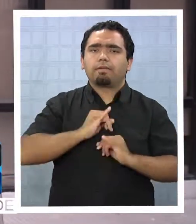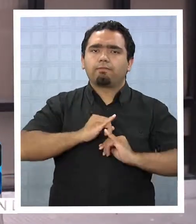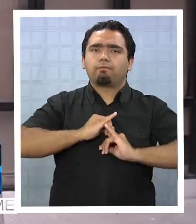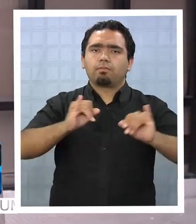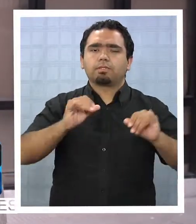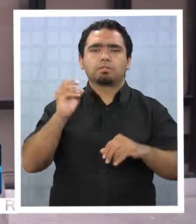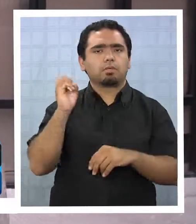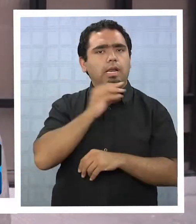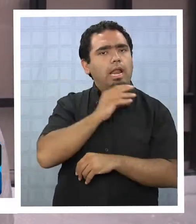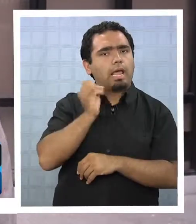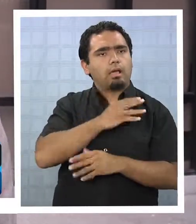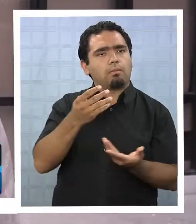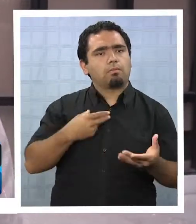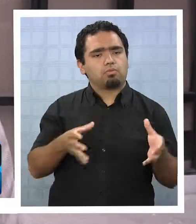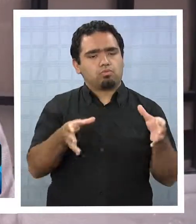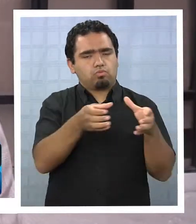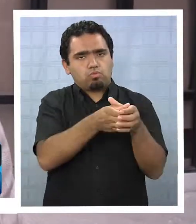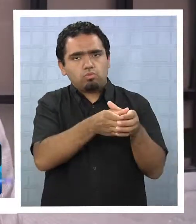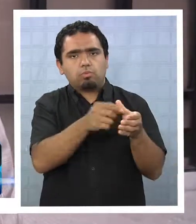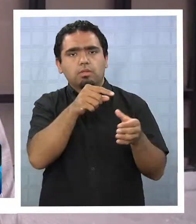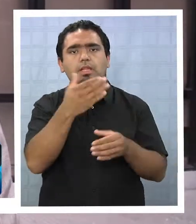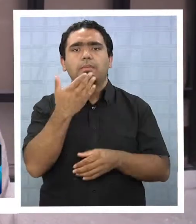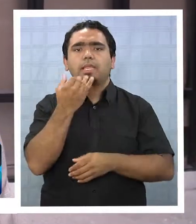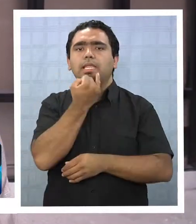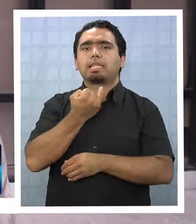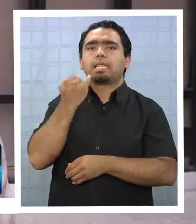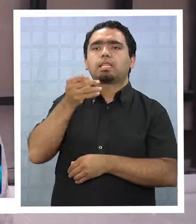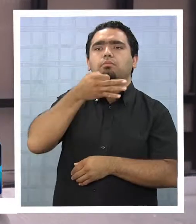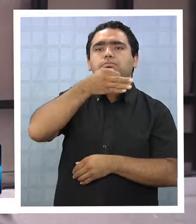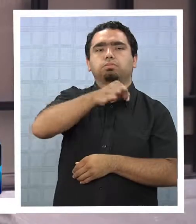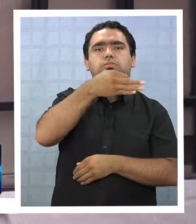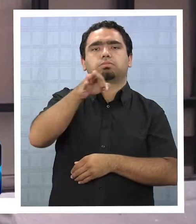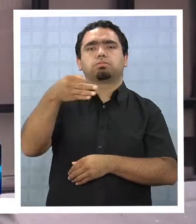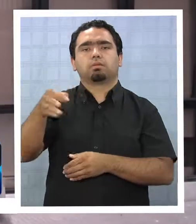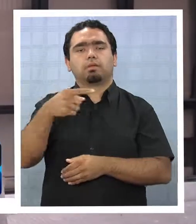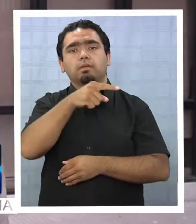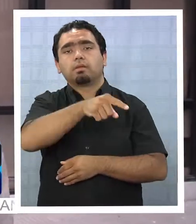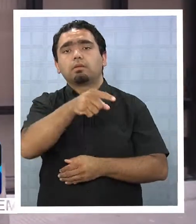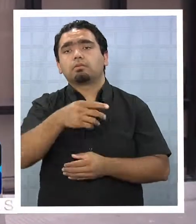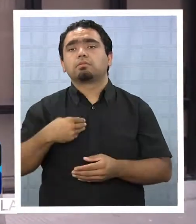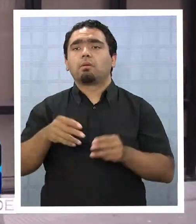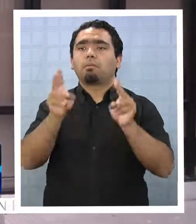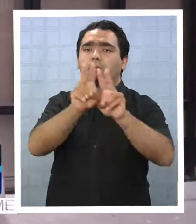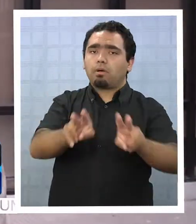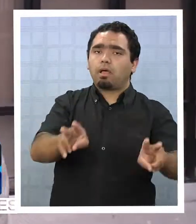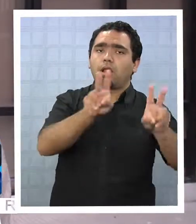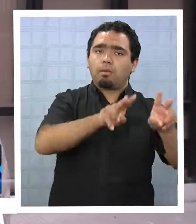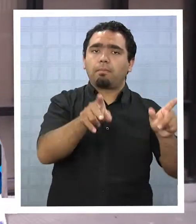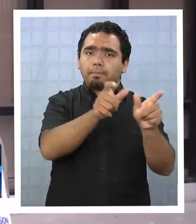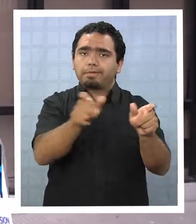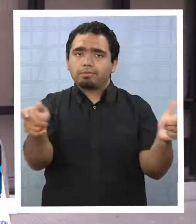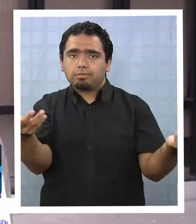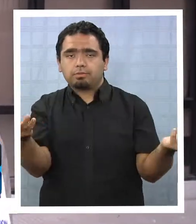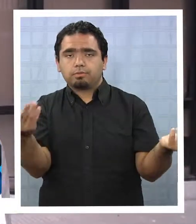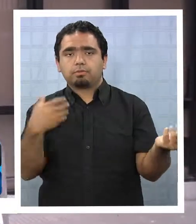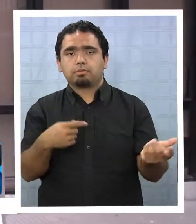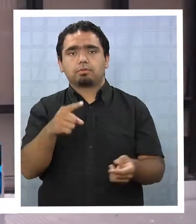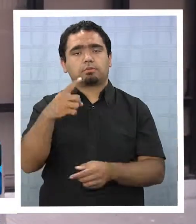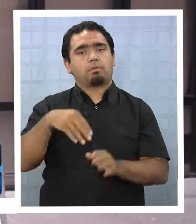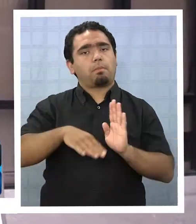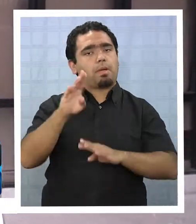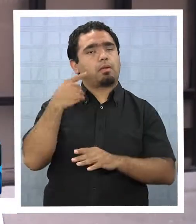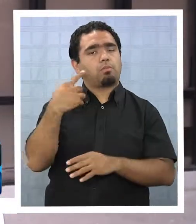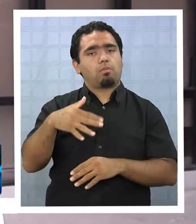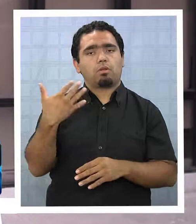que salga del organismo y del propio intendente, ¿no es cierto?, a fin de mantener la calma y la tranquilidad de la población que eso es lo más